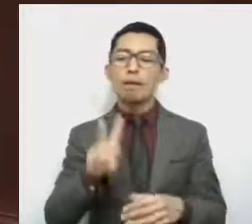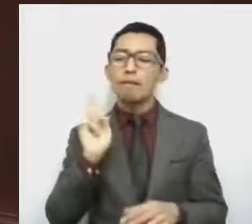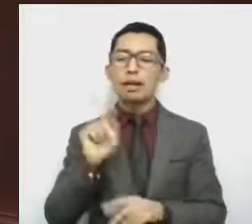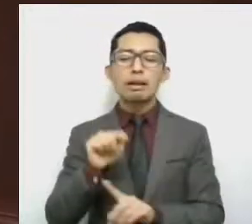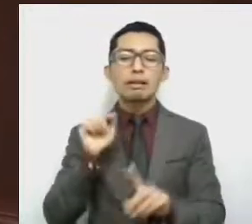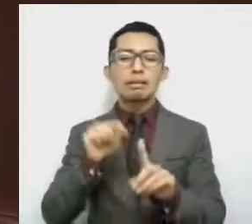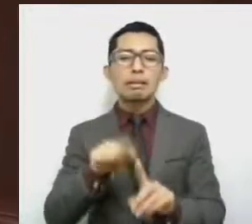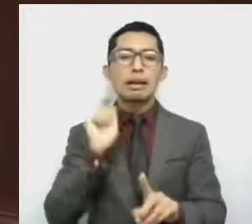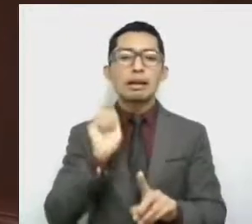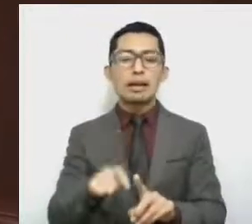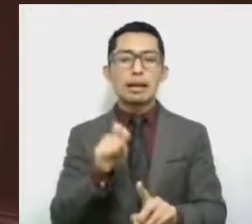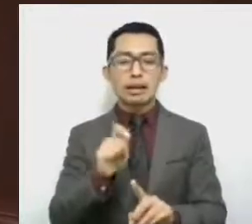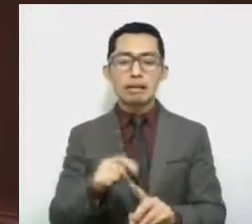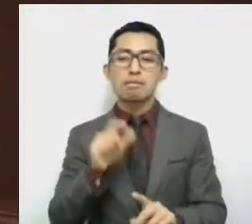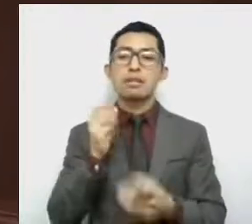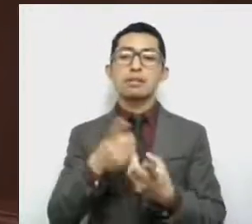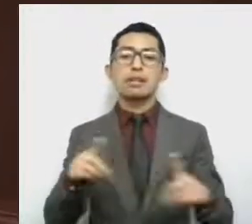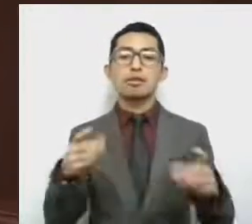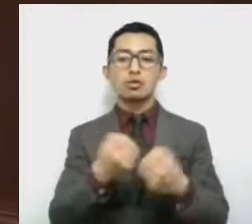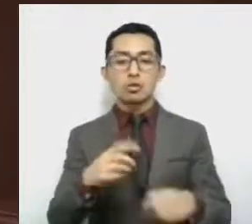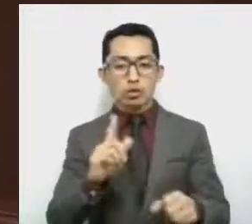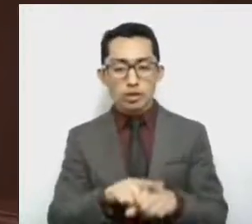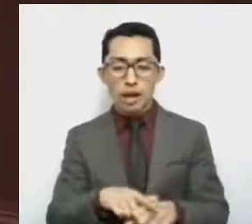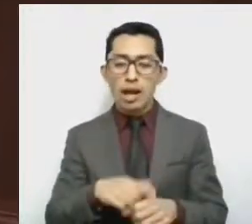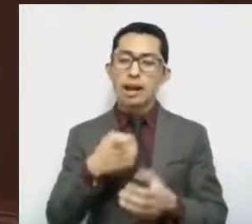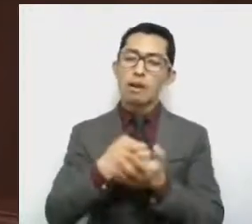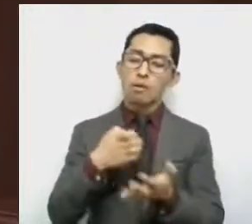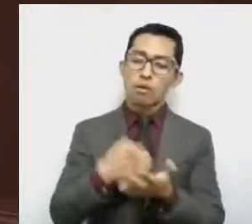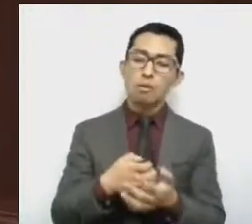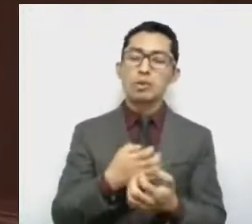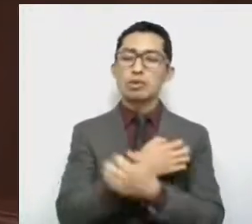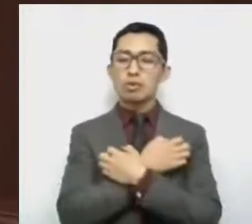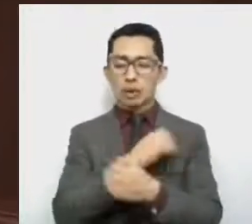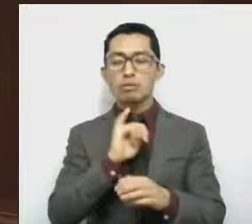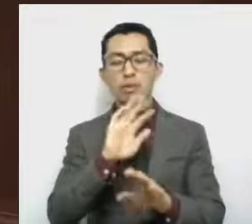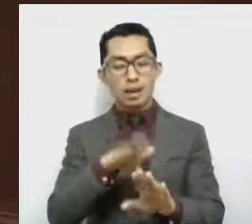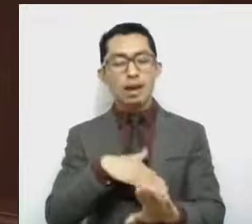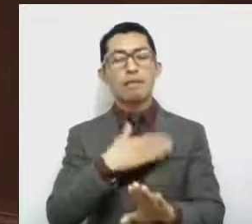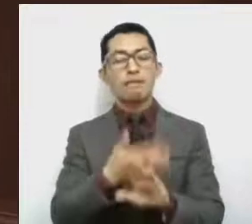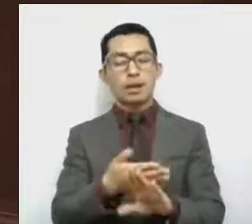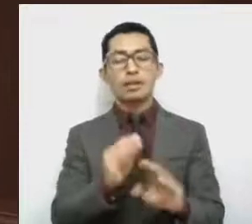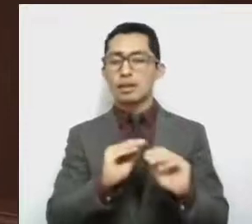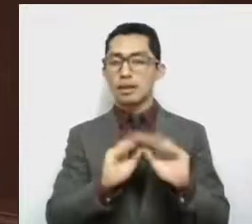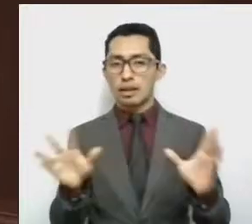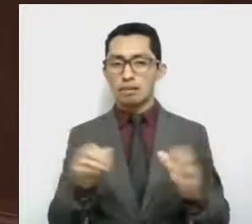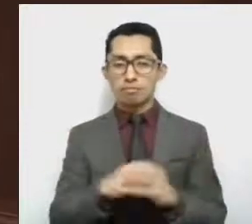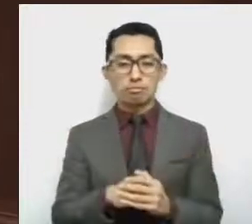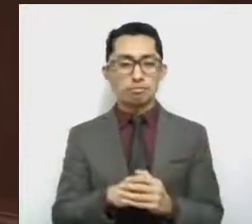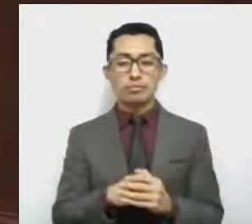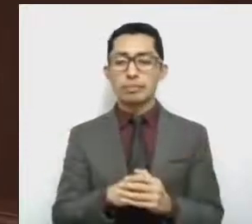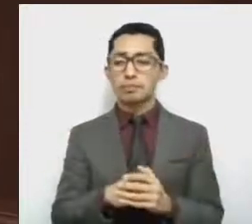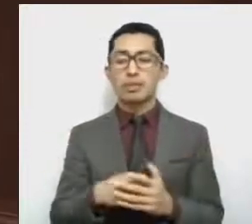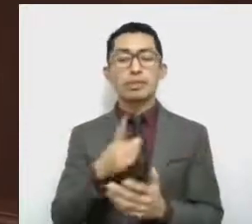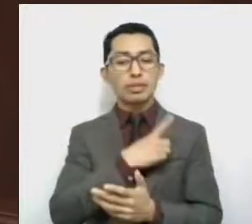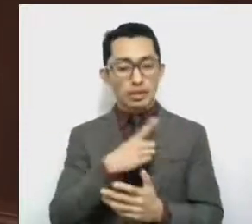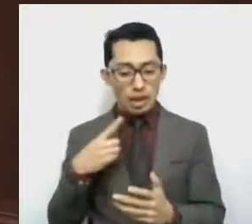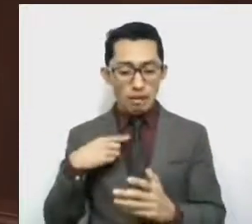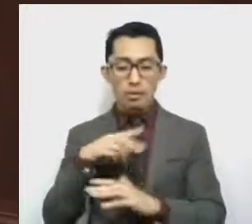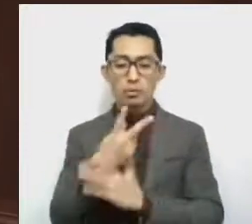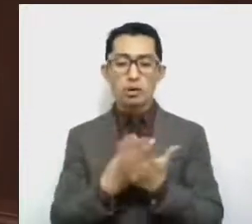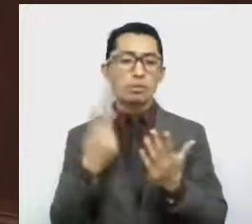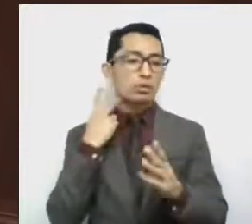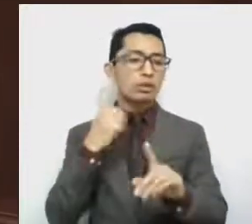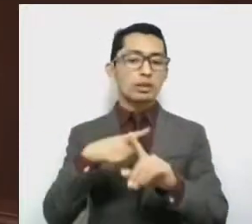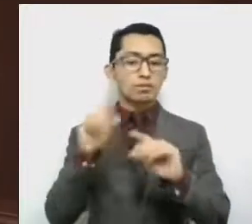al desarrollo social, económico y educativo. Si no se trabaja en políticas públicas adecuadas,